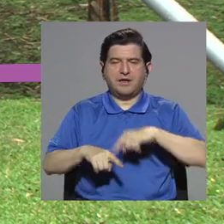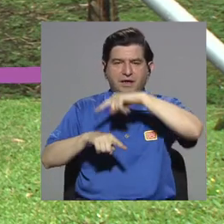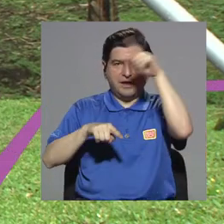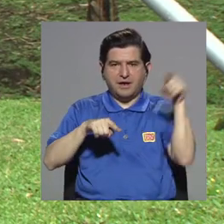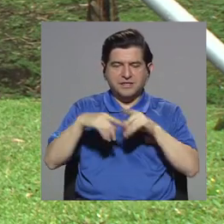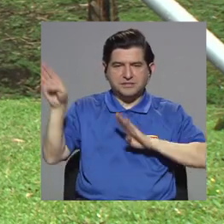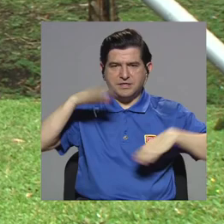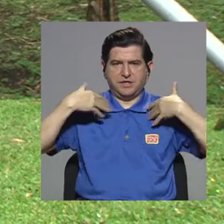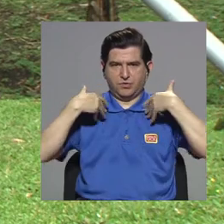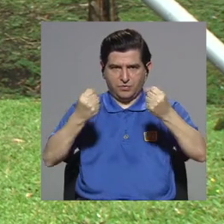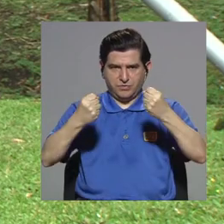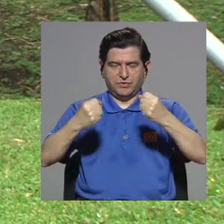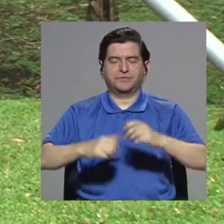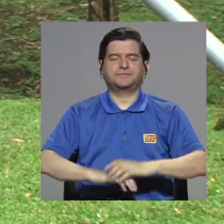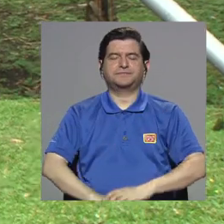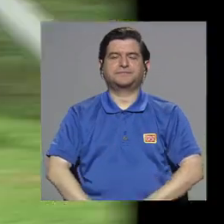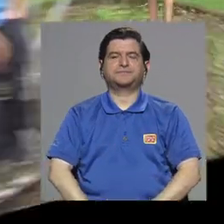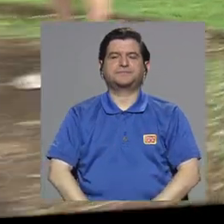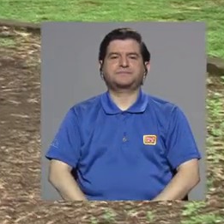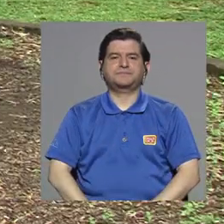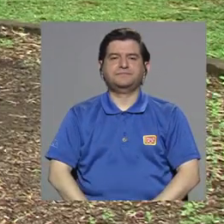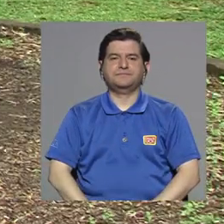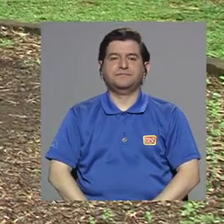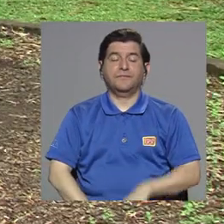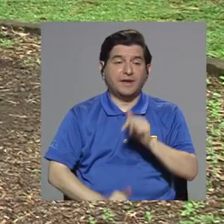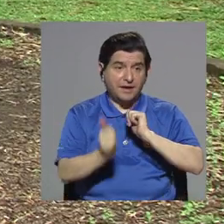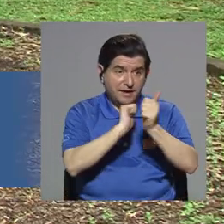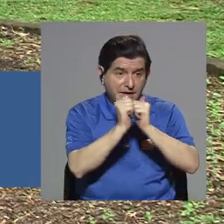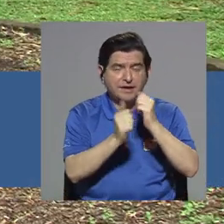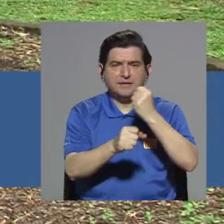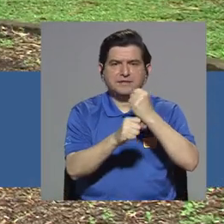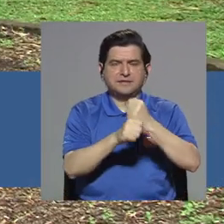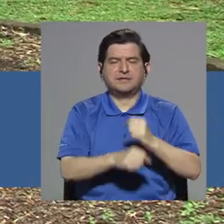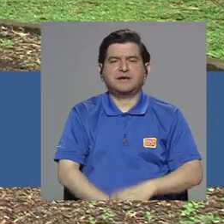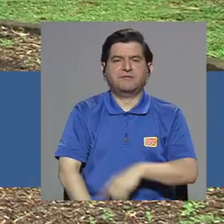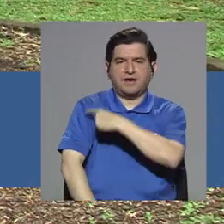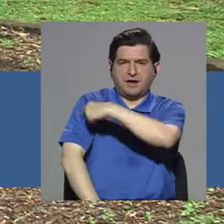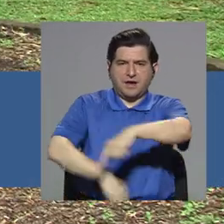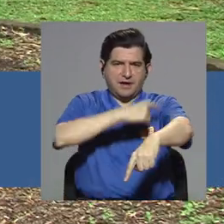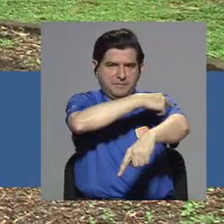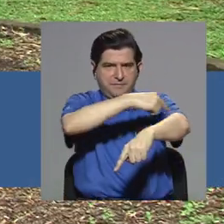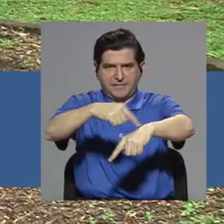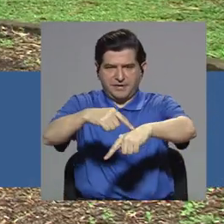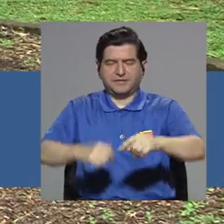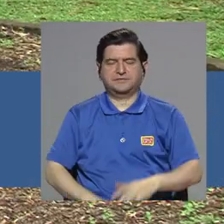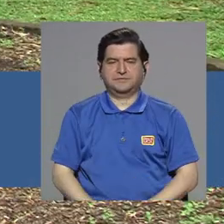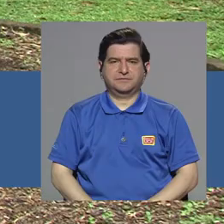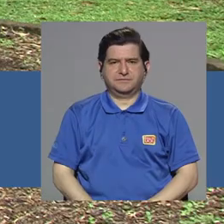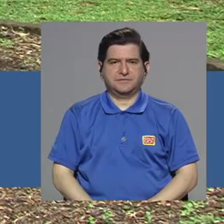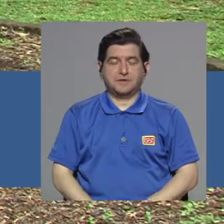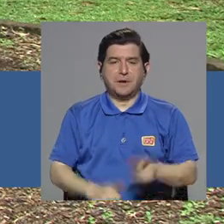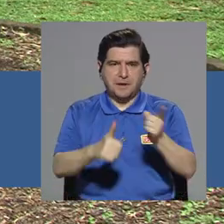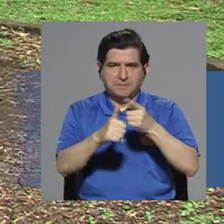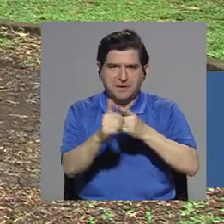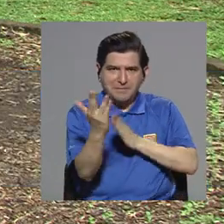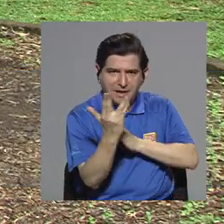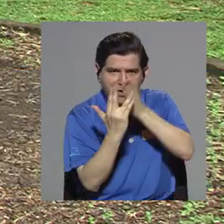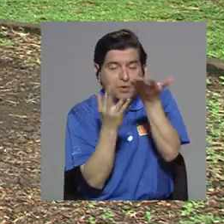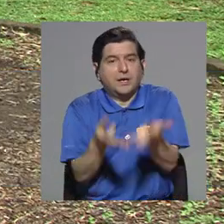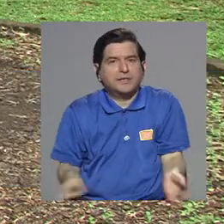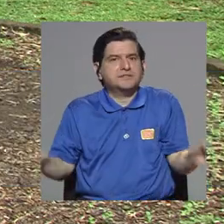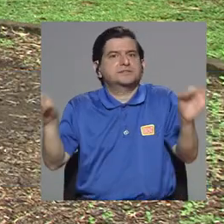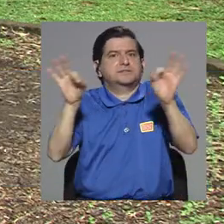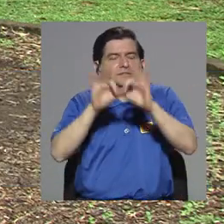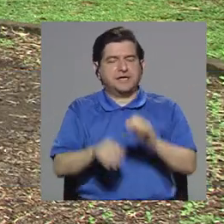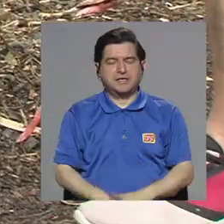Letras, en el Circuito Biosaludable. En este ejercicio vamos a trabajar la parte de los brazos. Entonces, primero